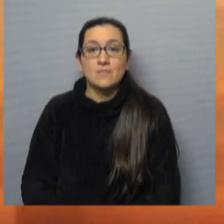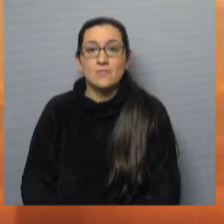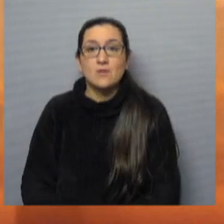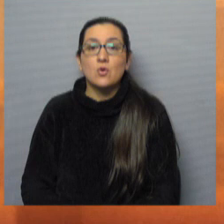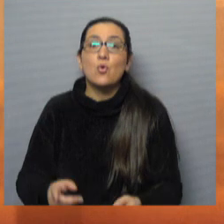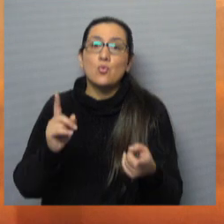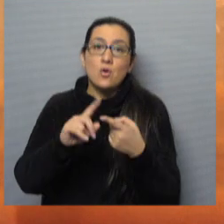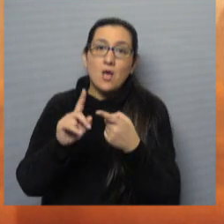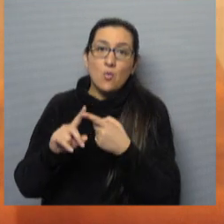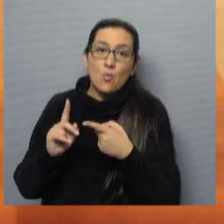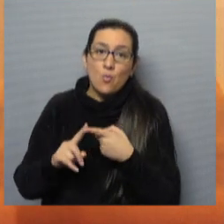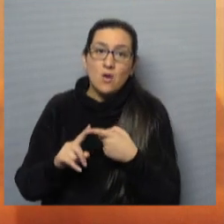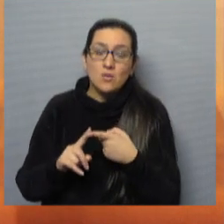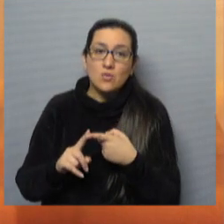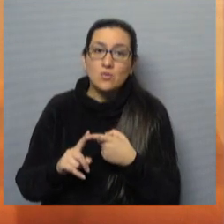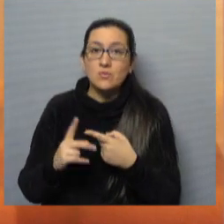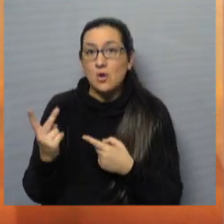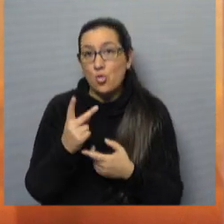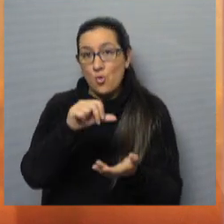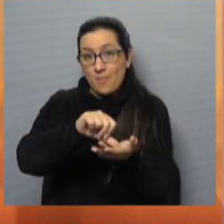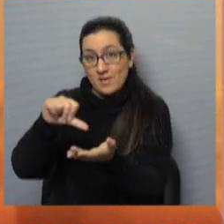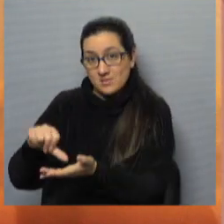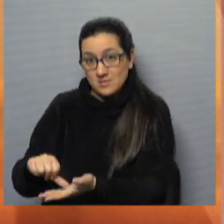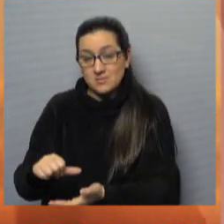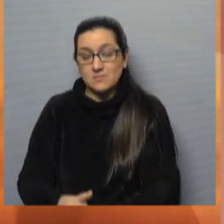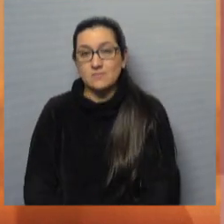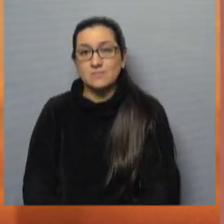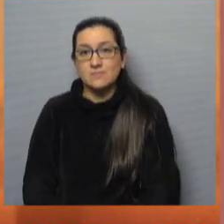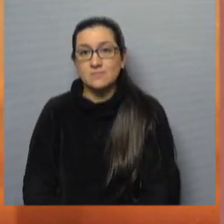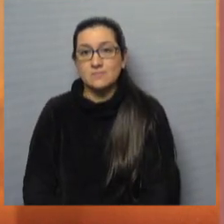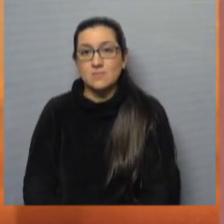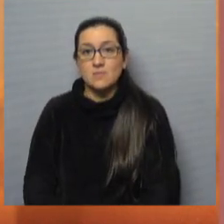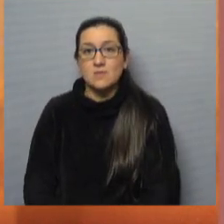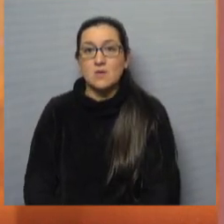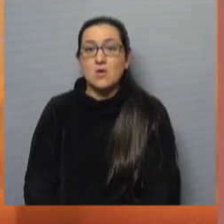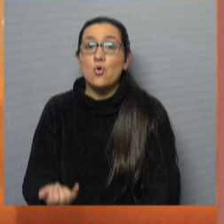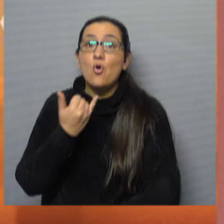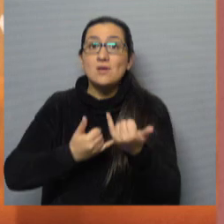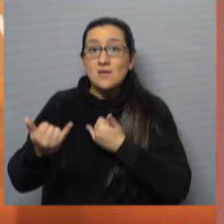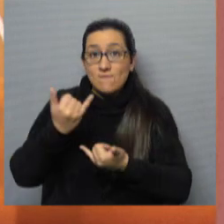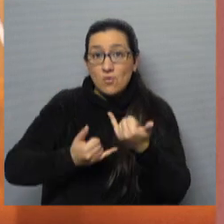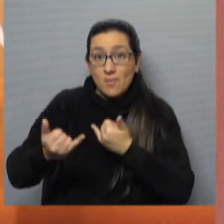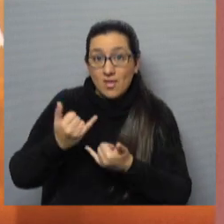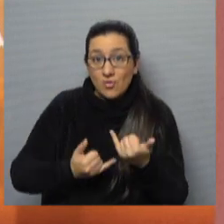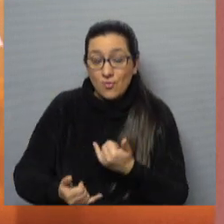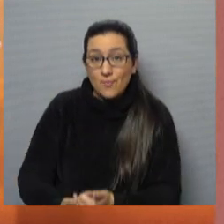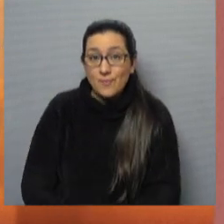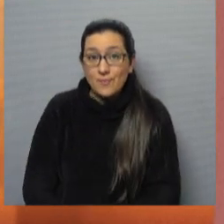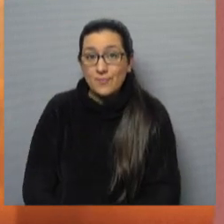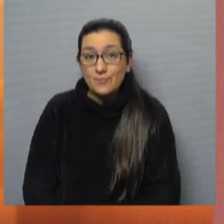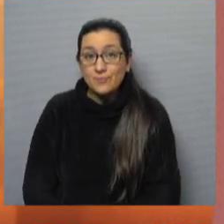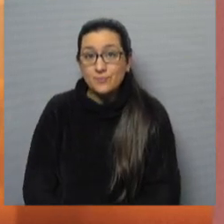acuerdo de partes. Por lo que se ha informado, la